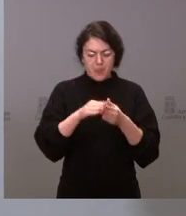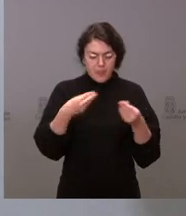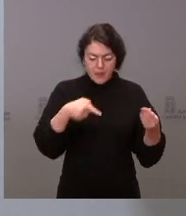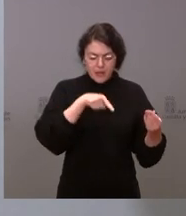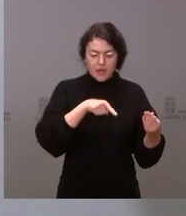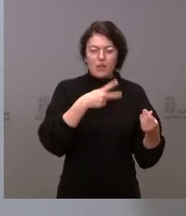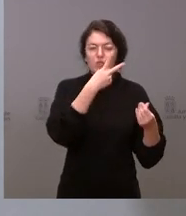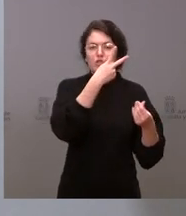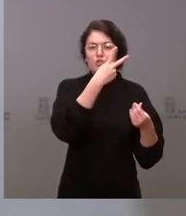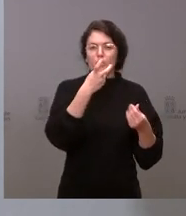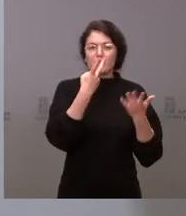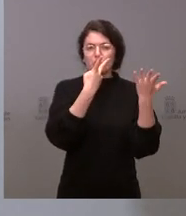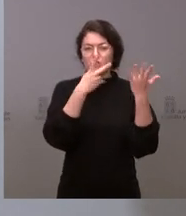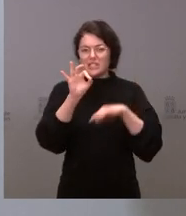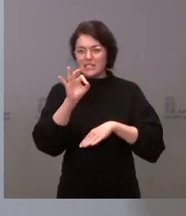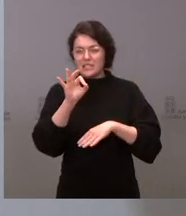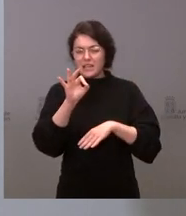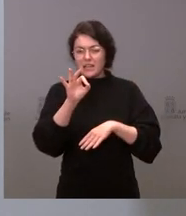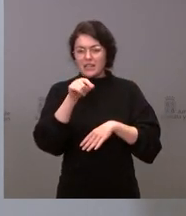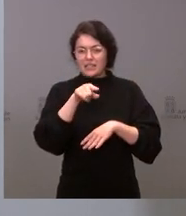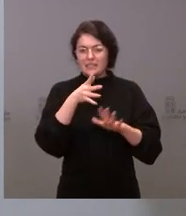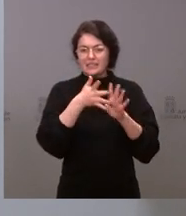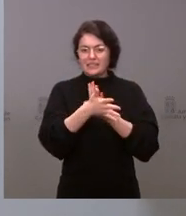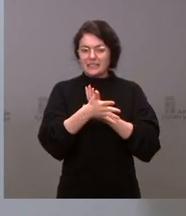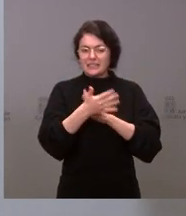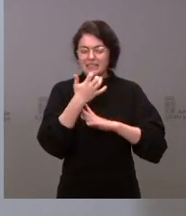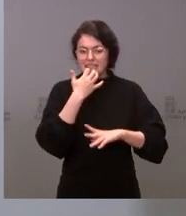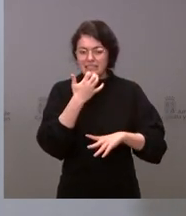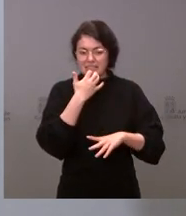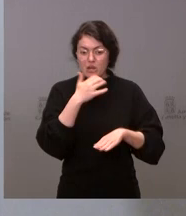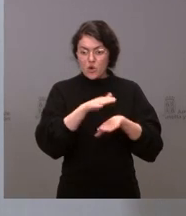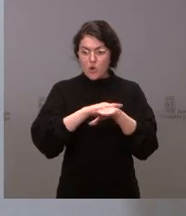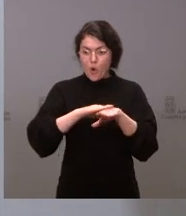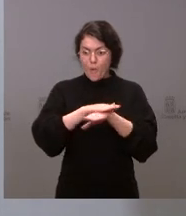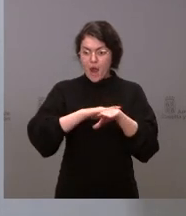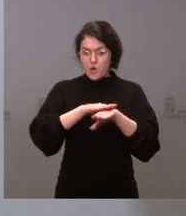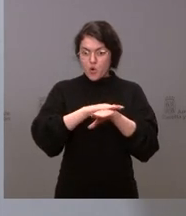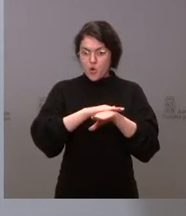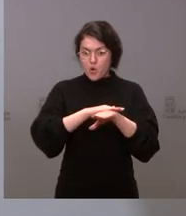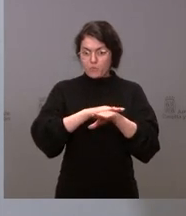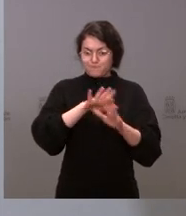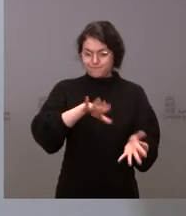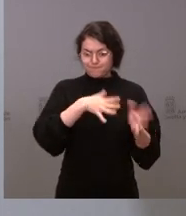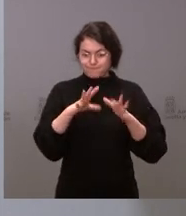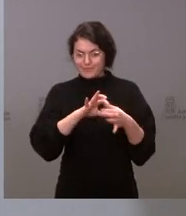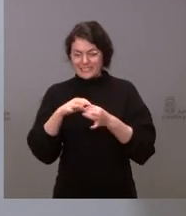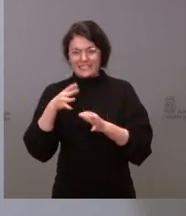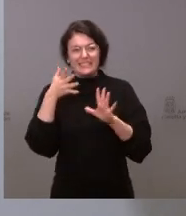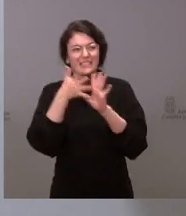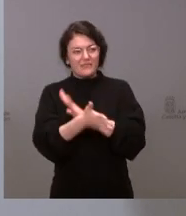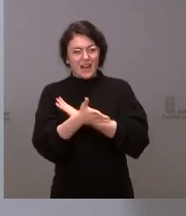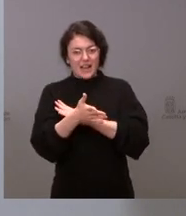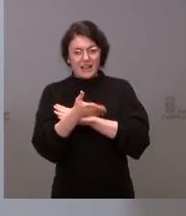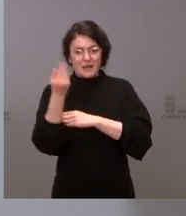de lo que supondría en caso de que el Gobierno tomara determinadas medidas. Entiendo que eso va incluido en los 470